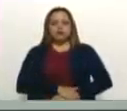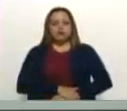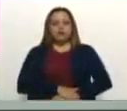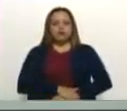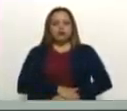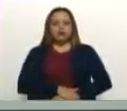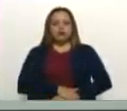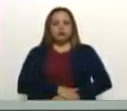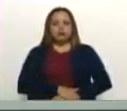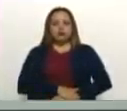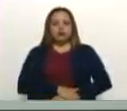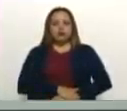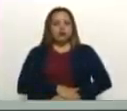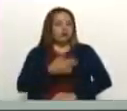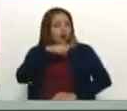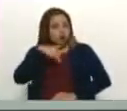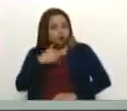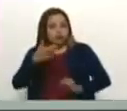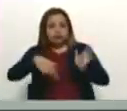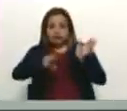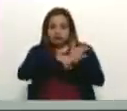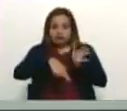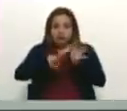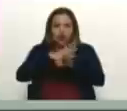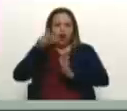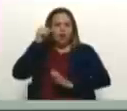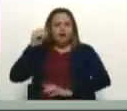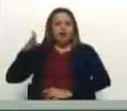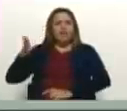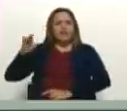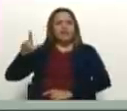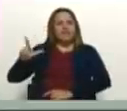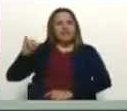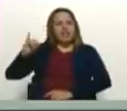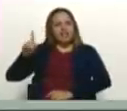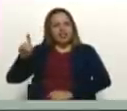Y se lo hemos dicho a Gerardo Obley, Gerardo, Gerardo regresó a Caracas hoy.